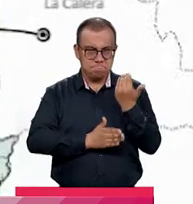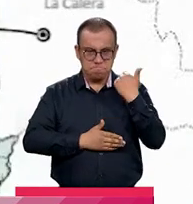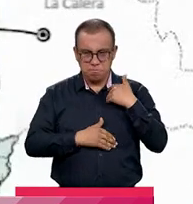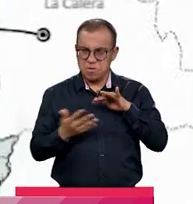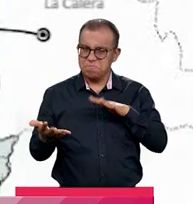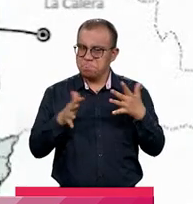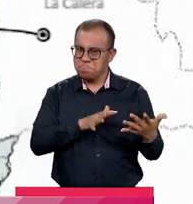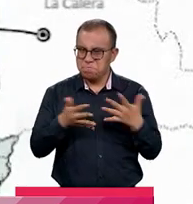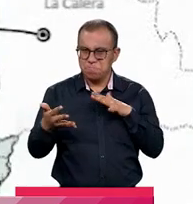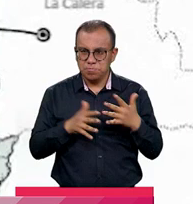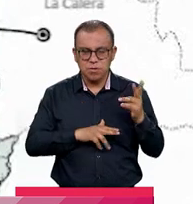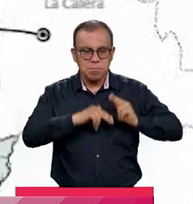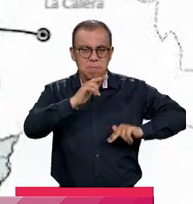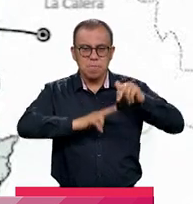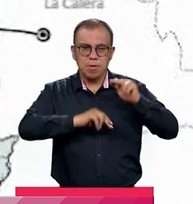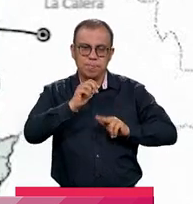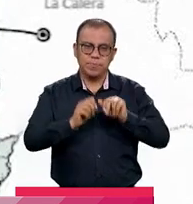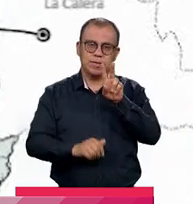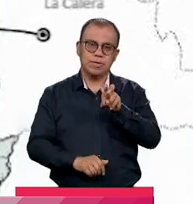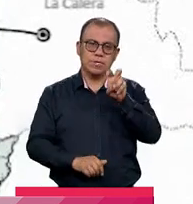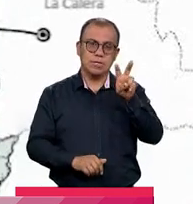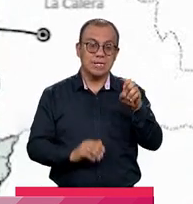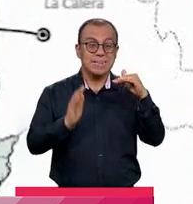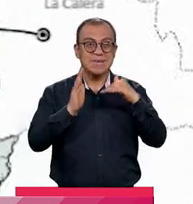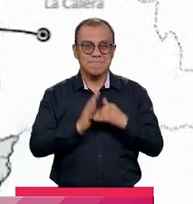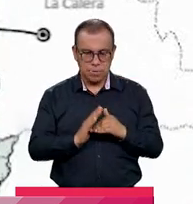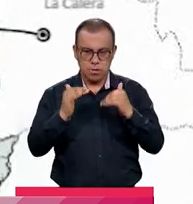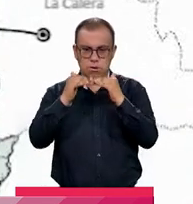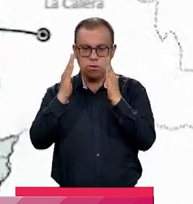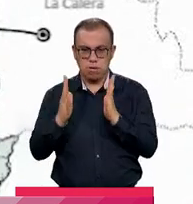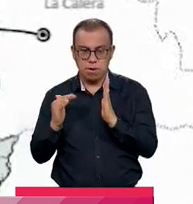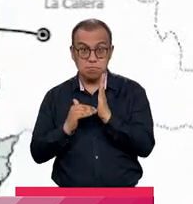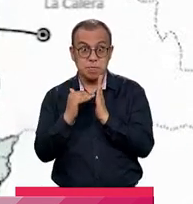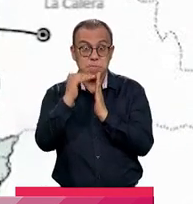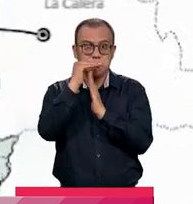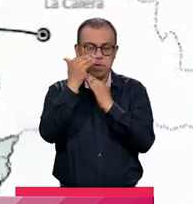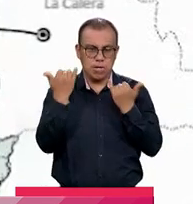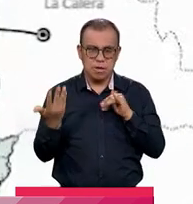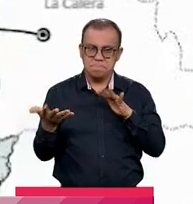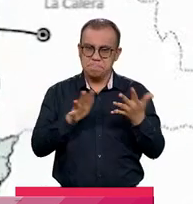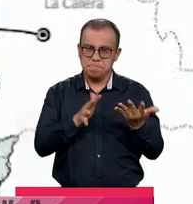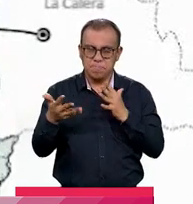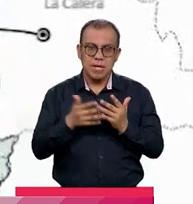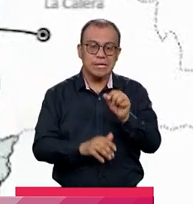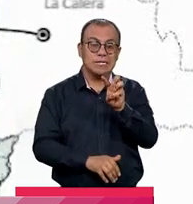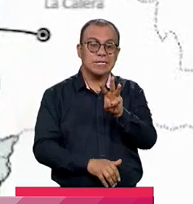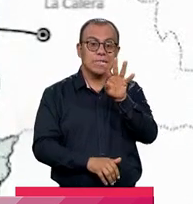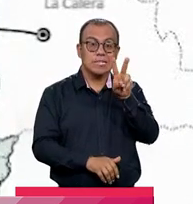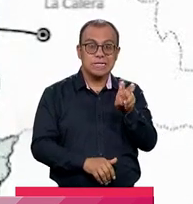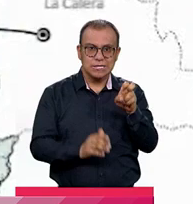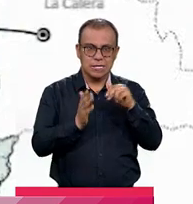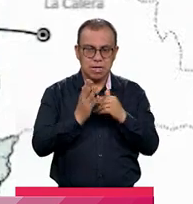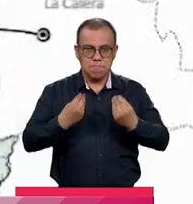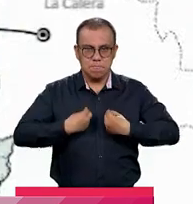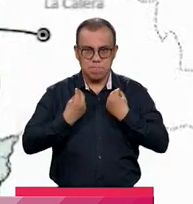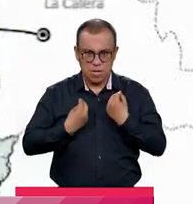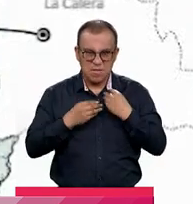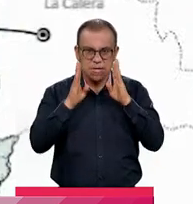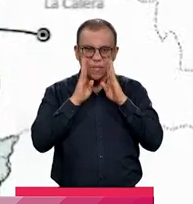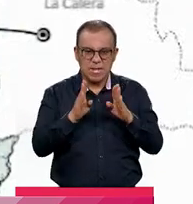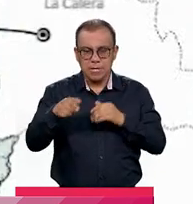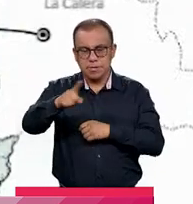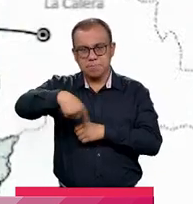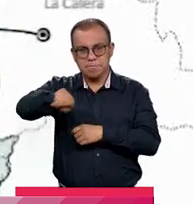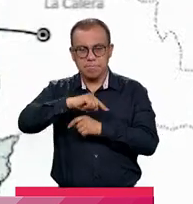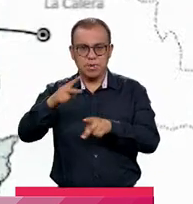alrededor de 77 mil viviendas de las cuales esperamos que aproximadamente 37 mil sean de viviendas de interés social